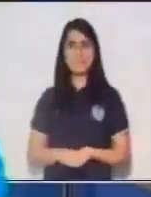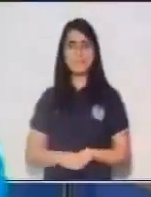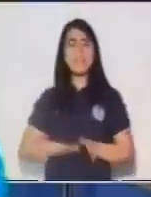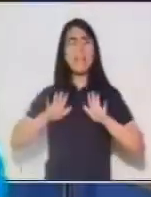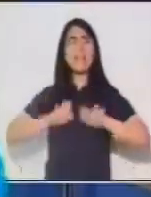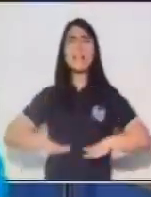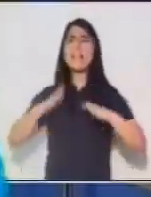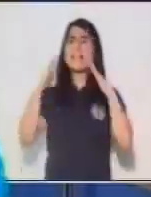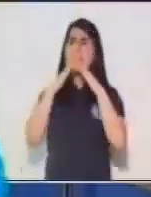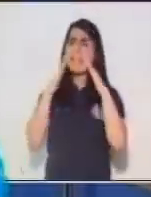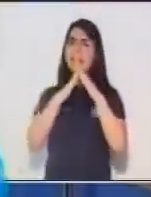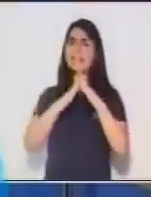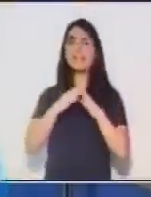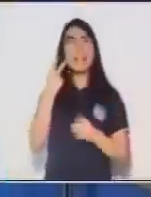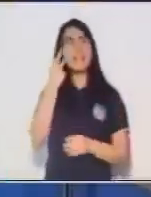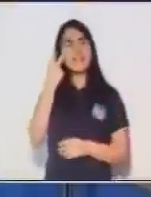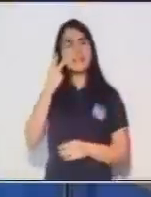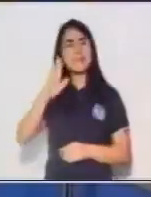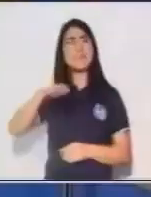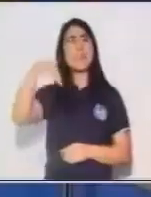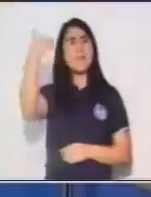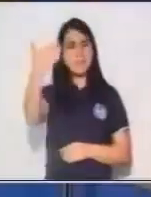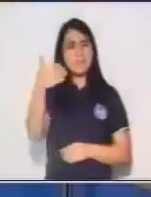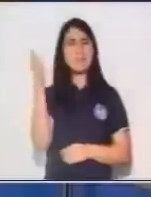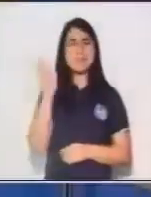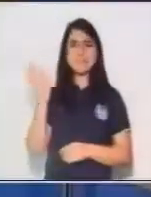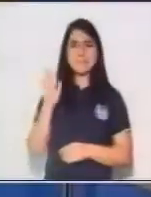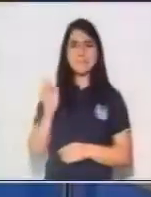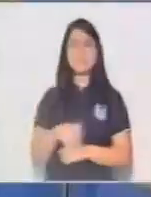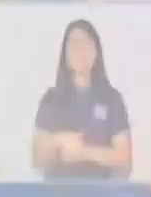Quédate en casa, nos vemos en otra oportunidad.